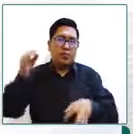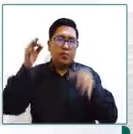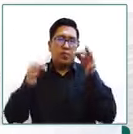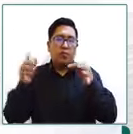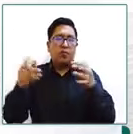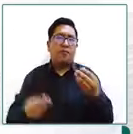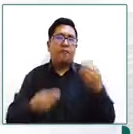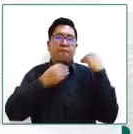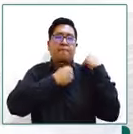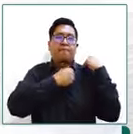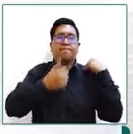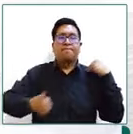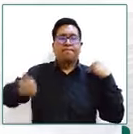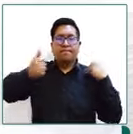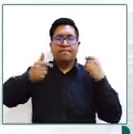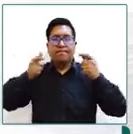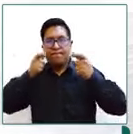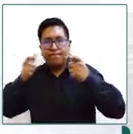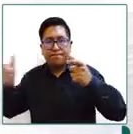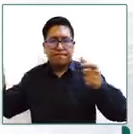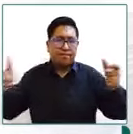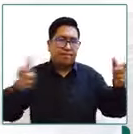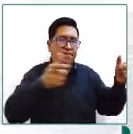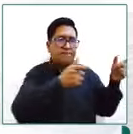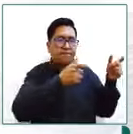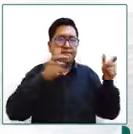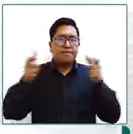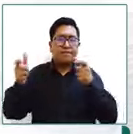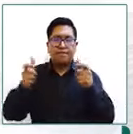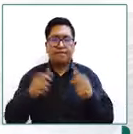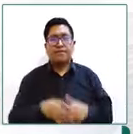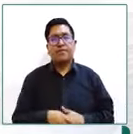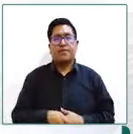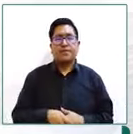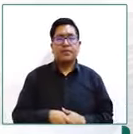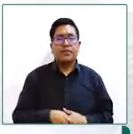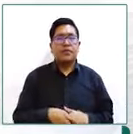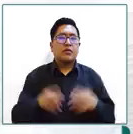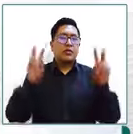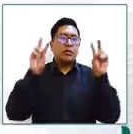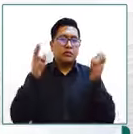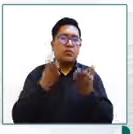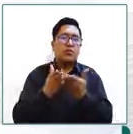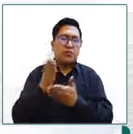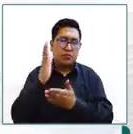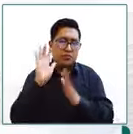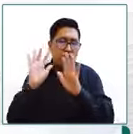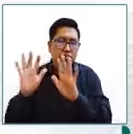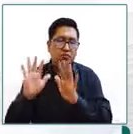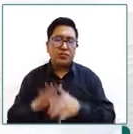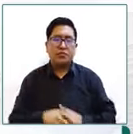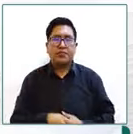ente rector de esta de esta población en los derechos de esta población